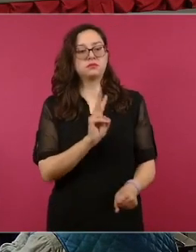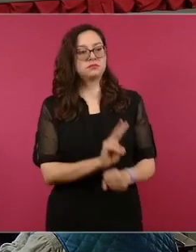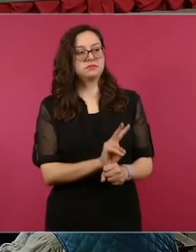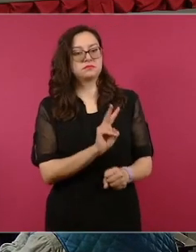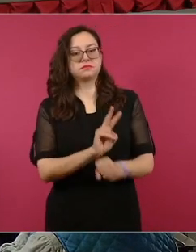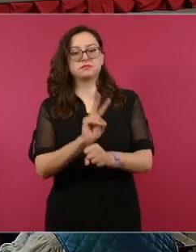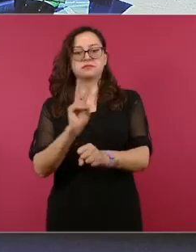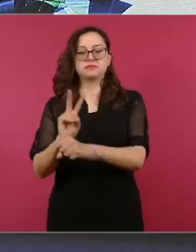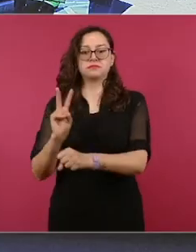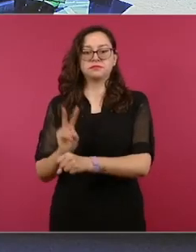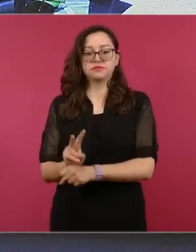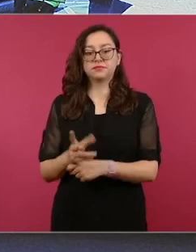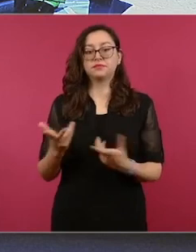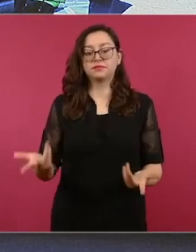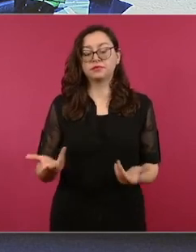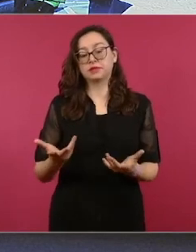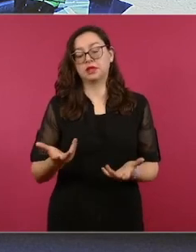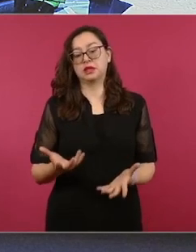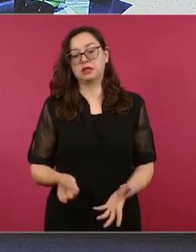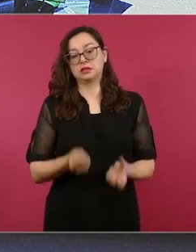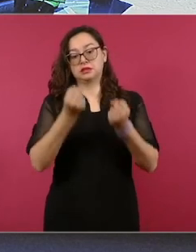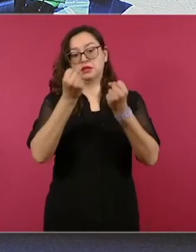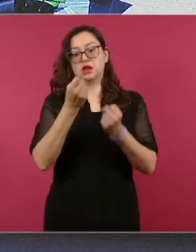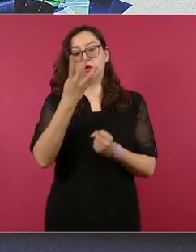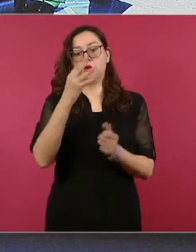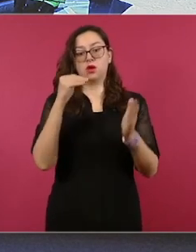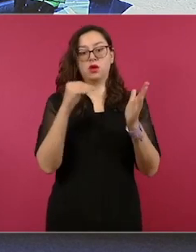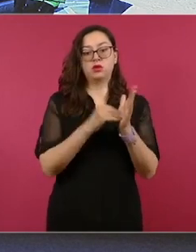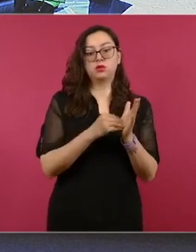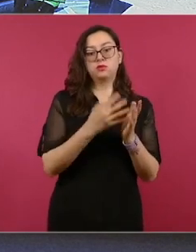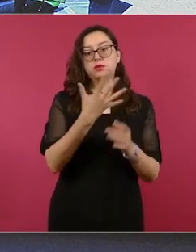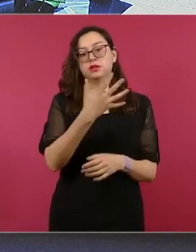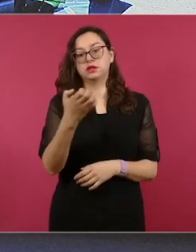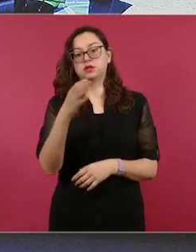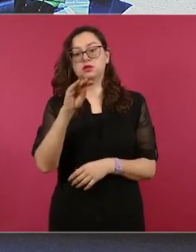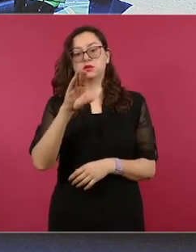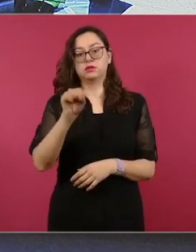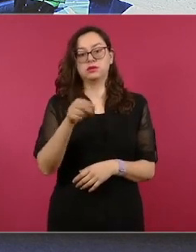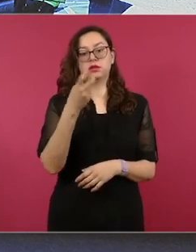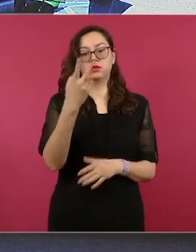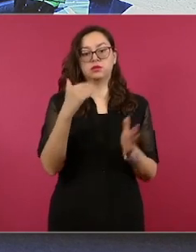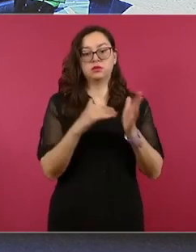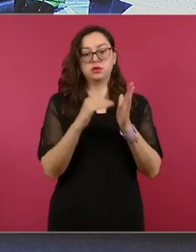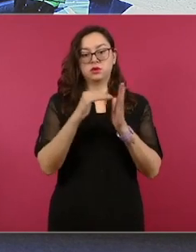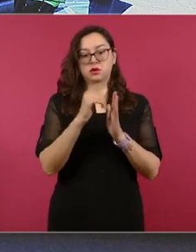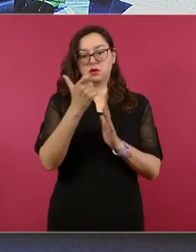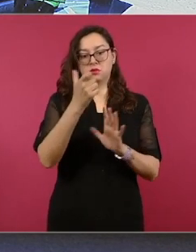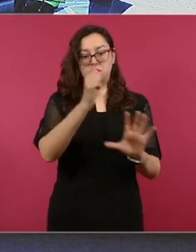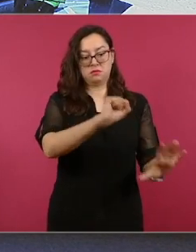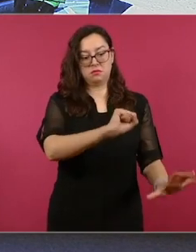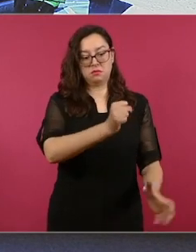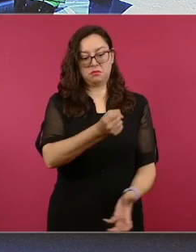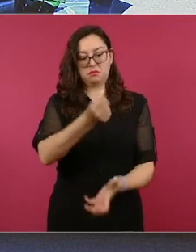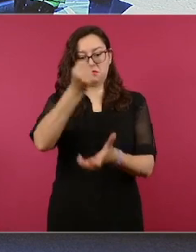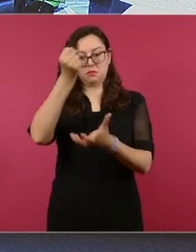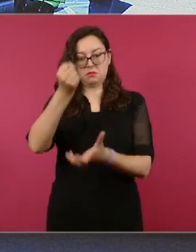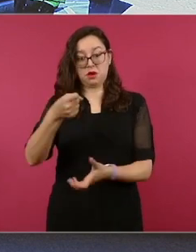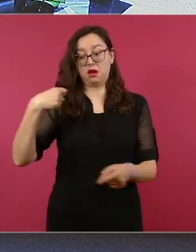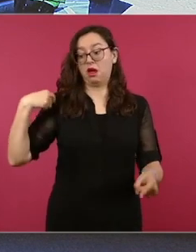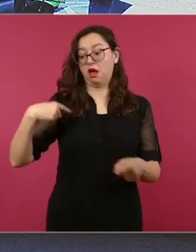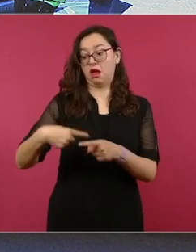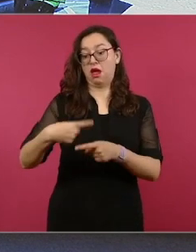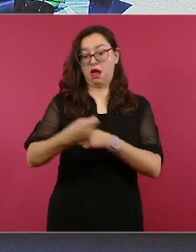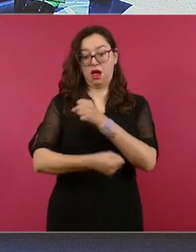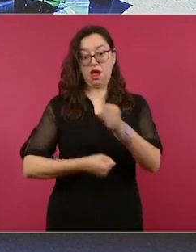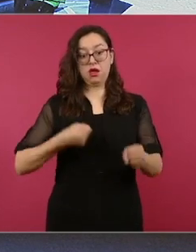mil 592 millones de pesos en 2024 y desde que inició el operativo de 66 mil